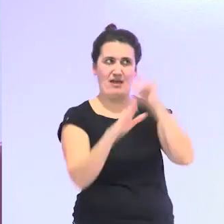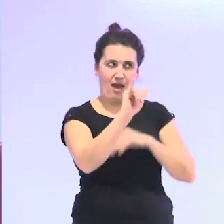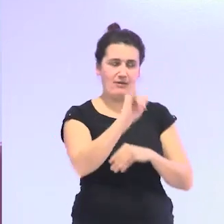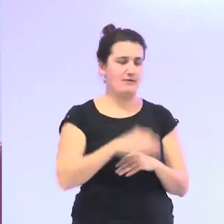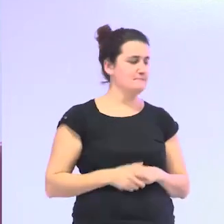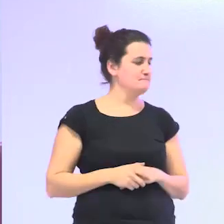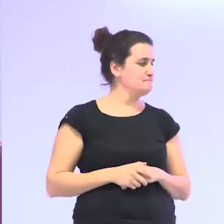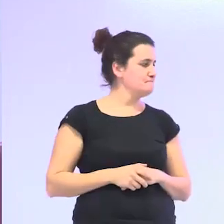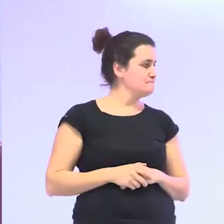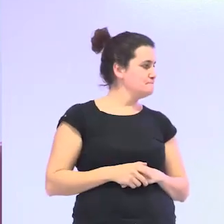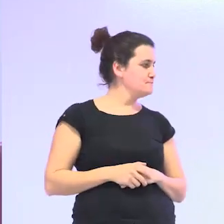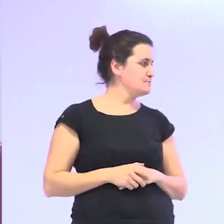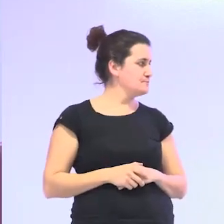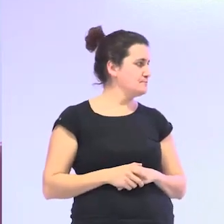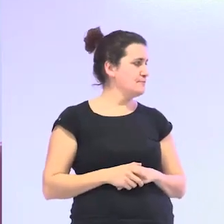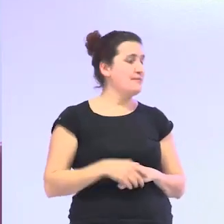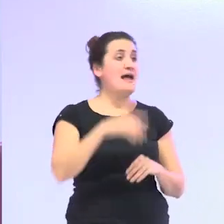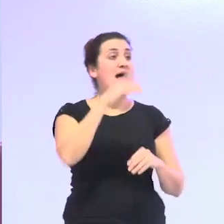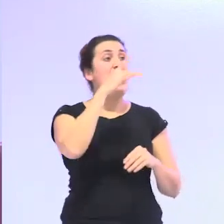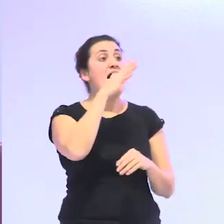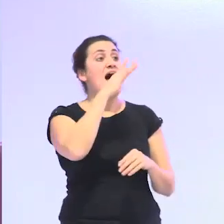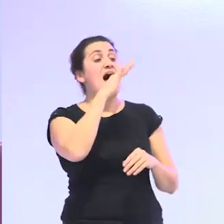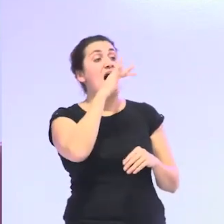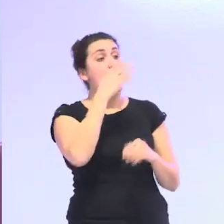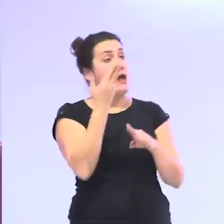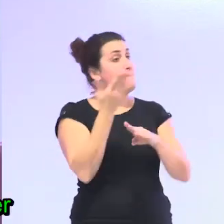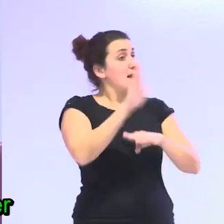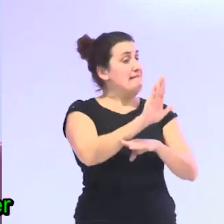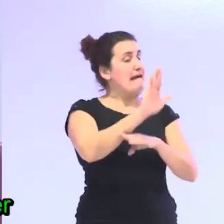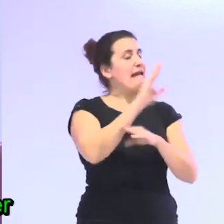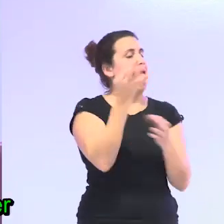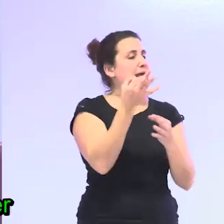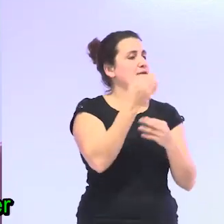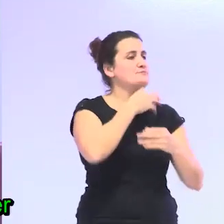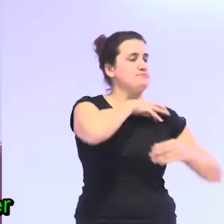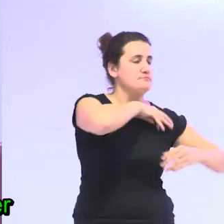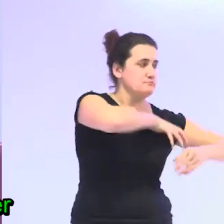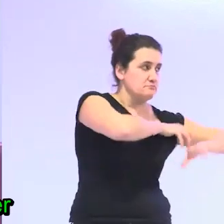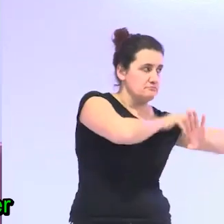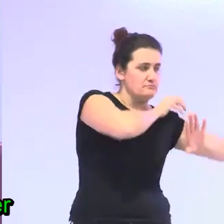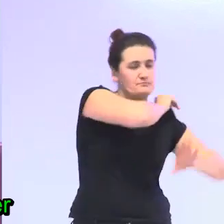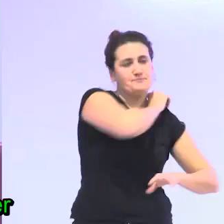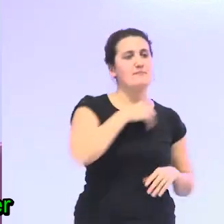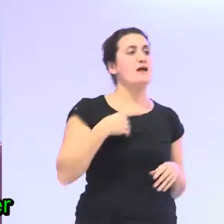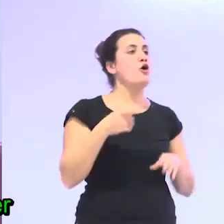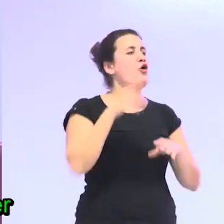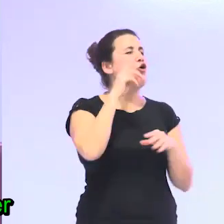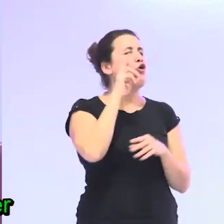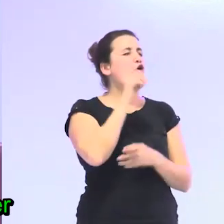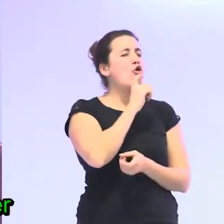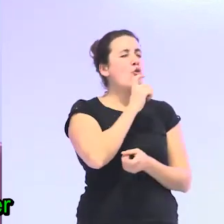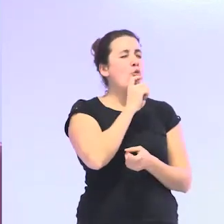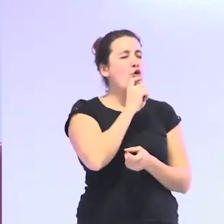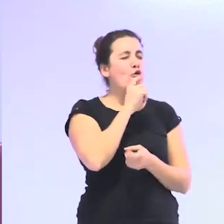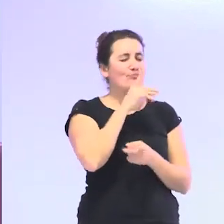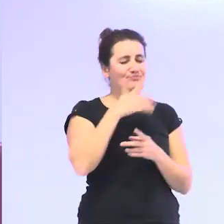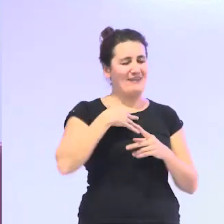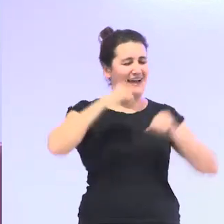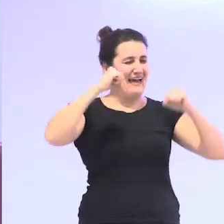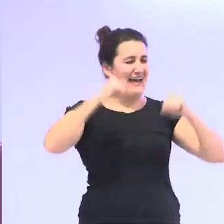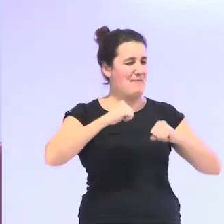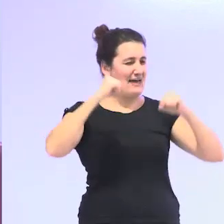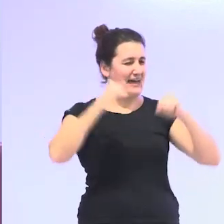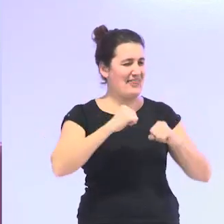por lo tanto yo ahora lo que os voy a desvelar os voy a plantear son como este doble rasero para envejecer nos